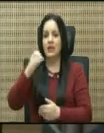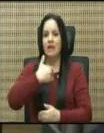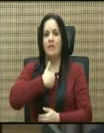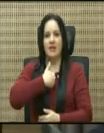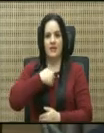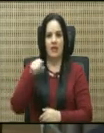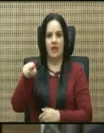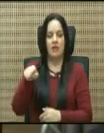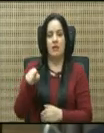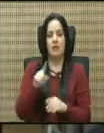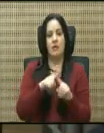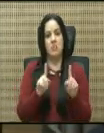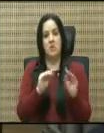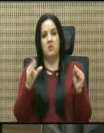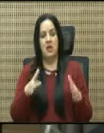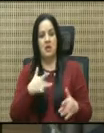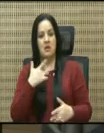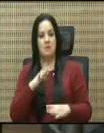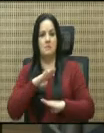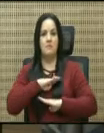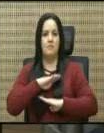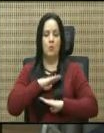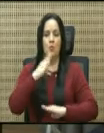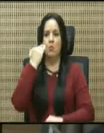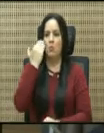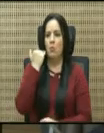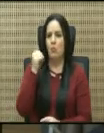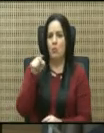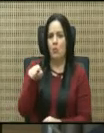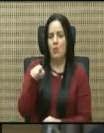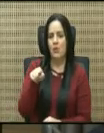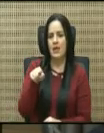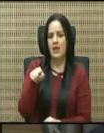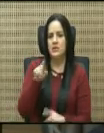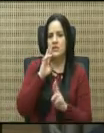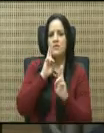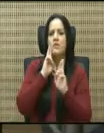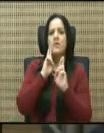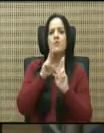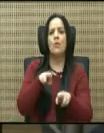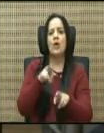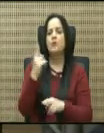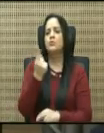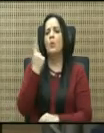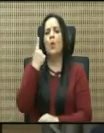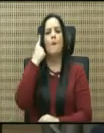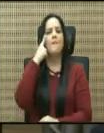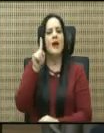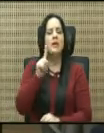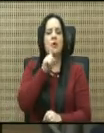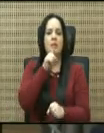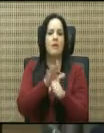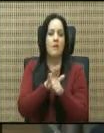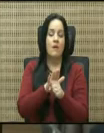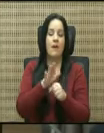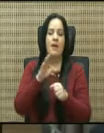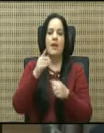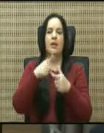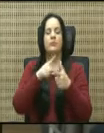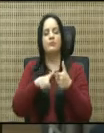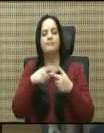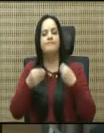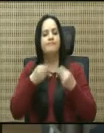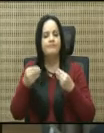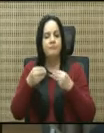se sintió satisfecho porque era, digamos, una respuesta sólo como para cumplir, que enviamos una nueva